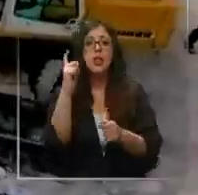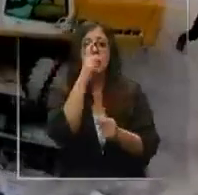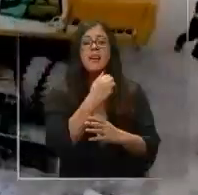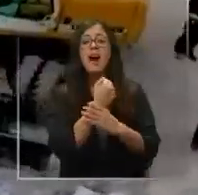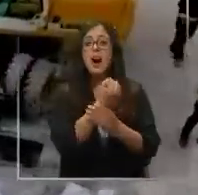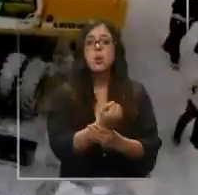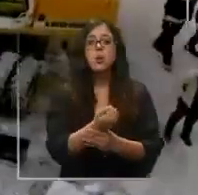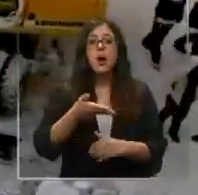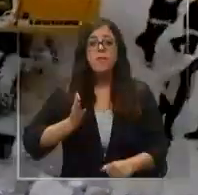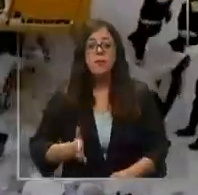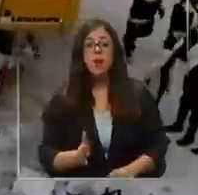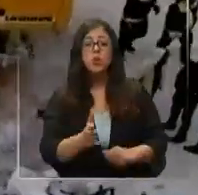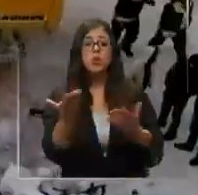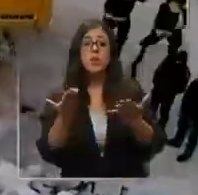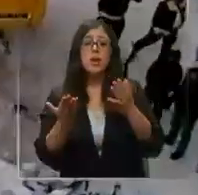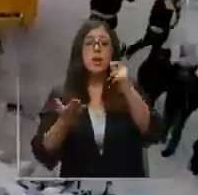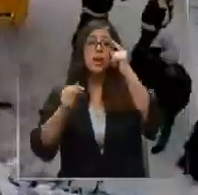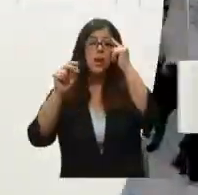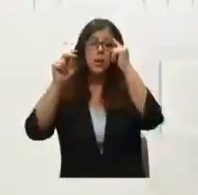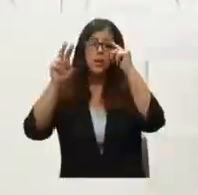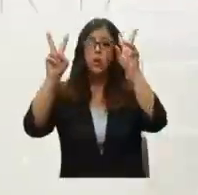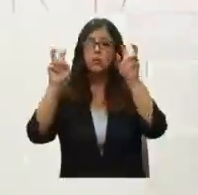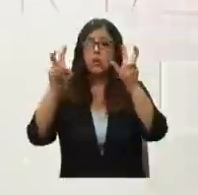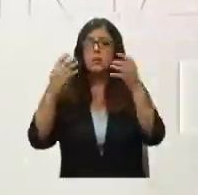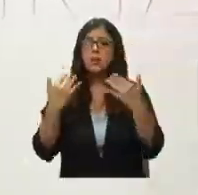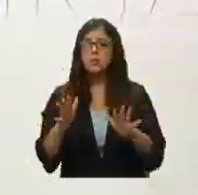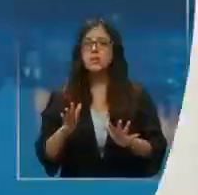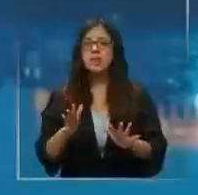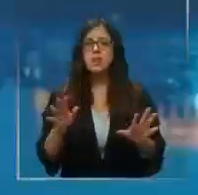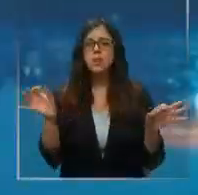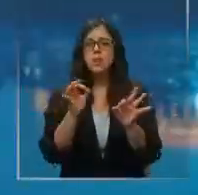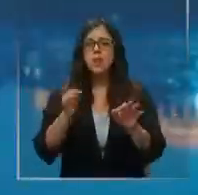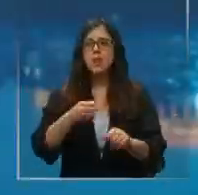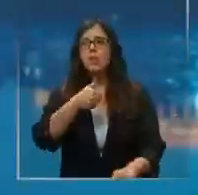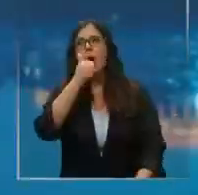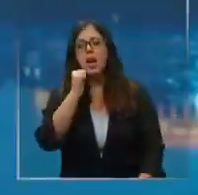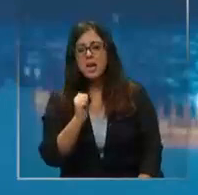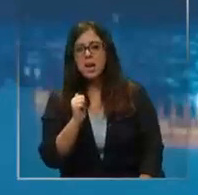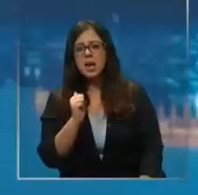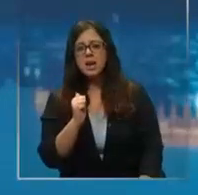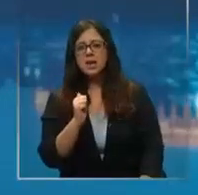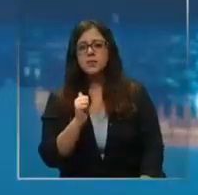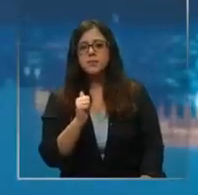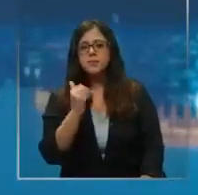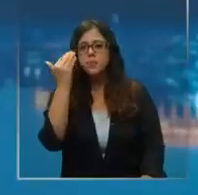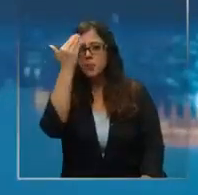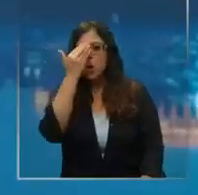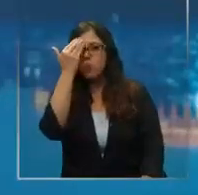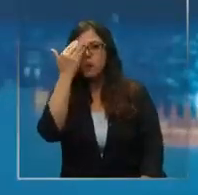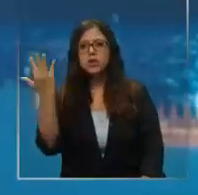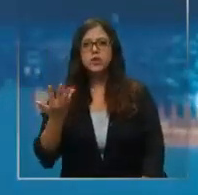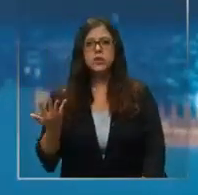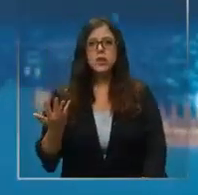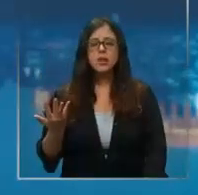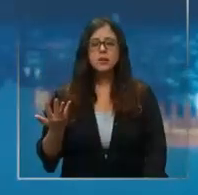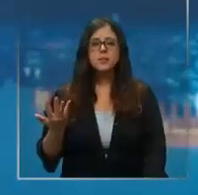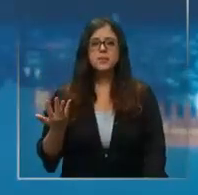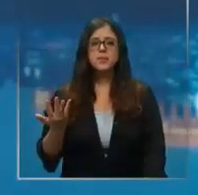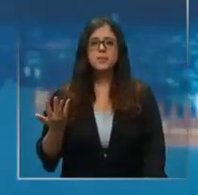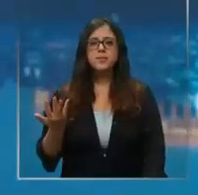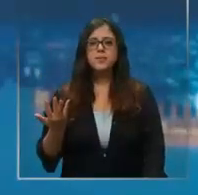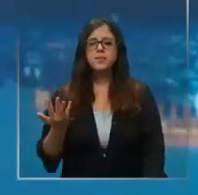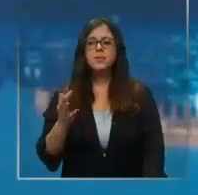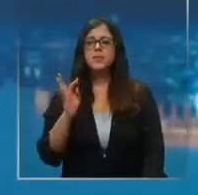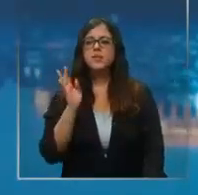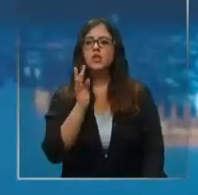Sigamos ahora con un tema que habíamos adelantado ayer y que es la preocupación que existe por este